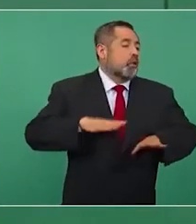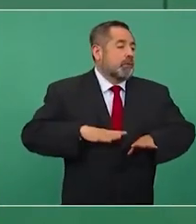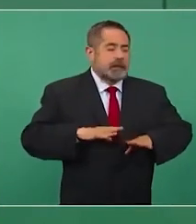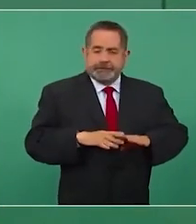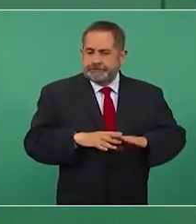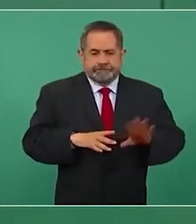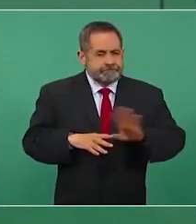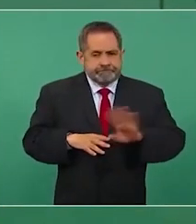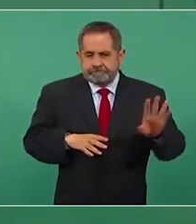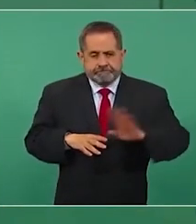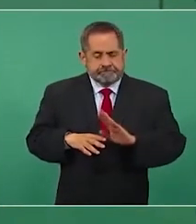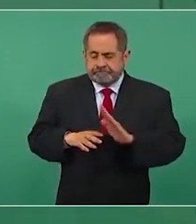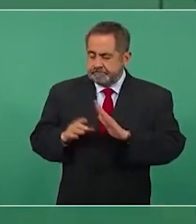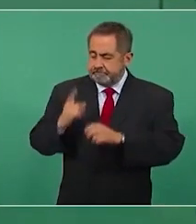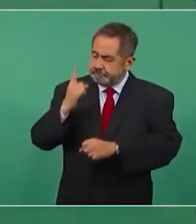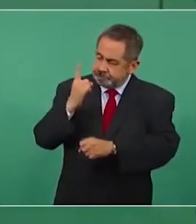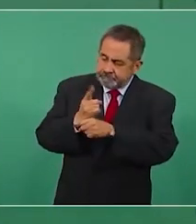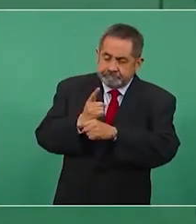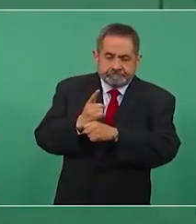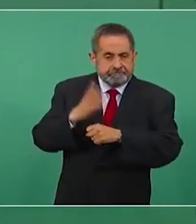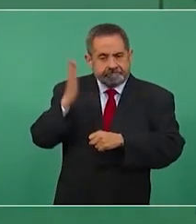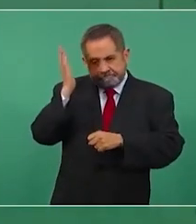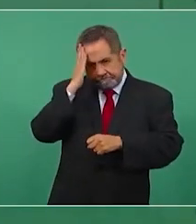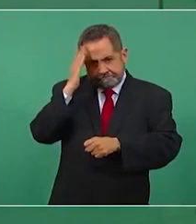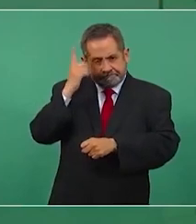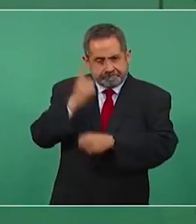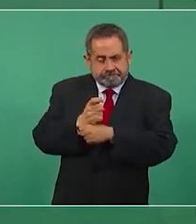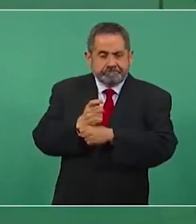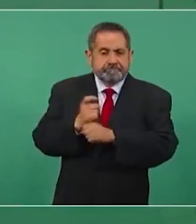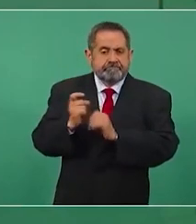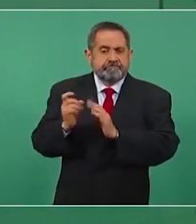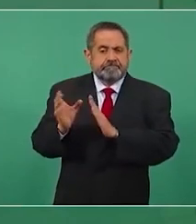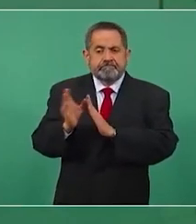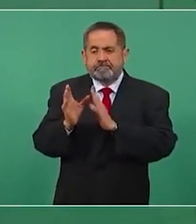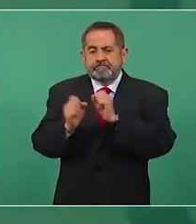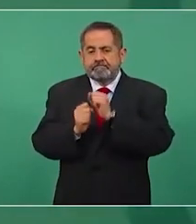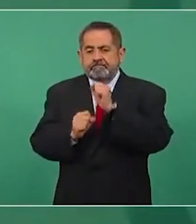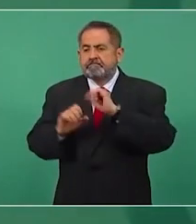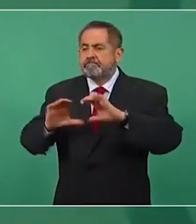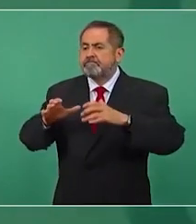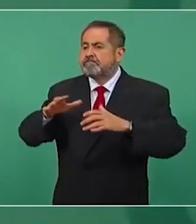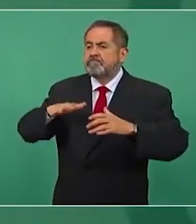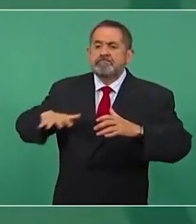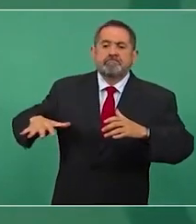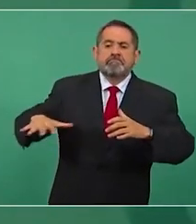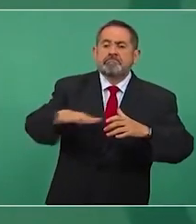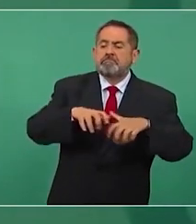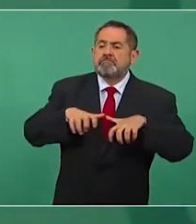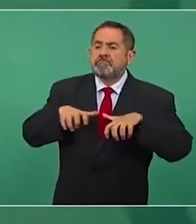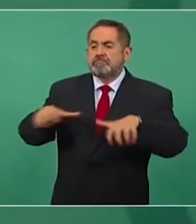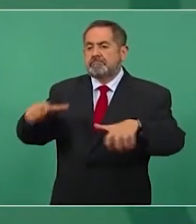por encima de un interés superior,